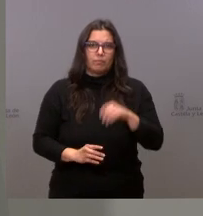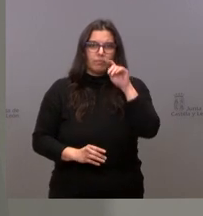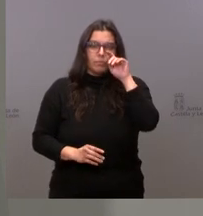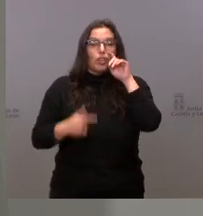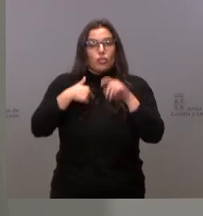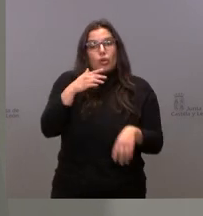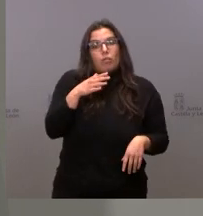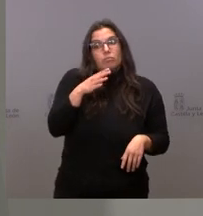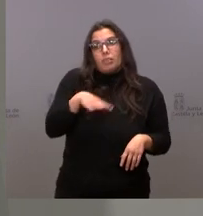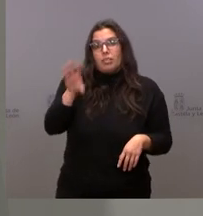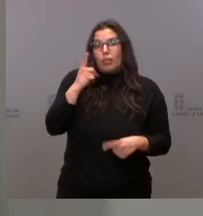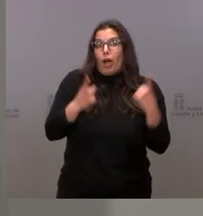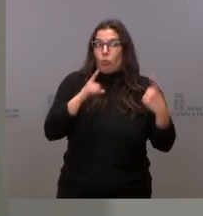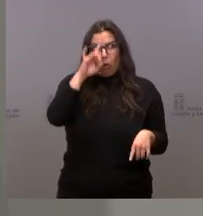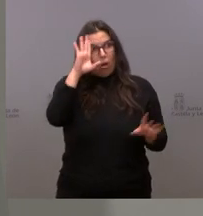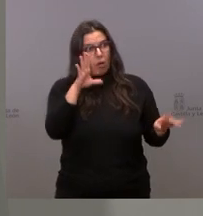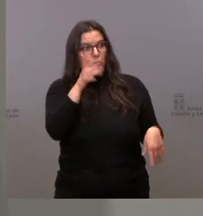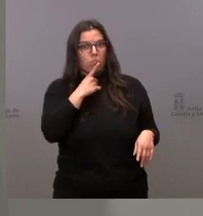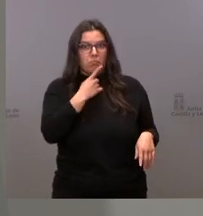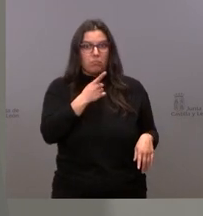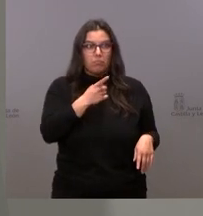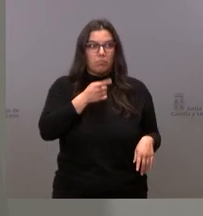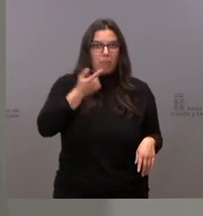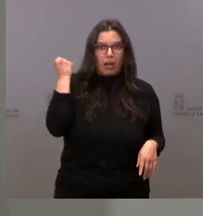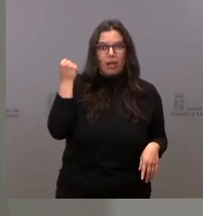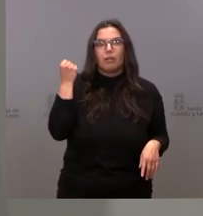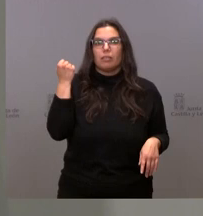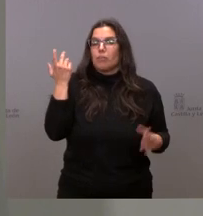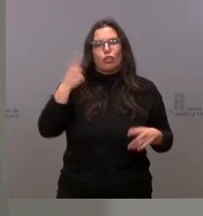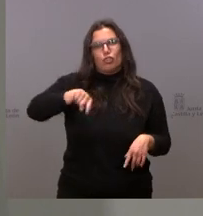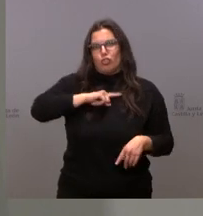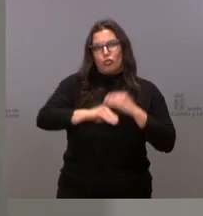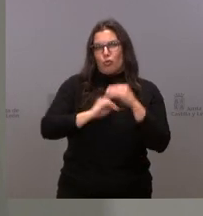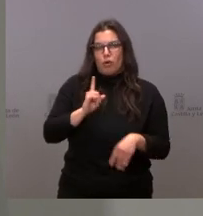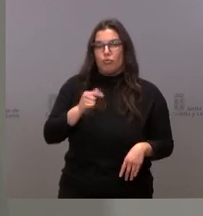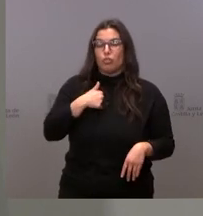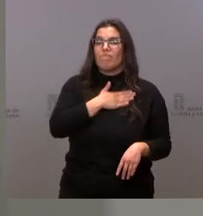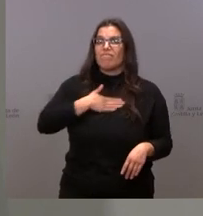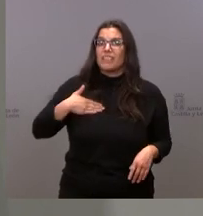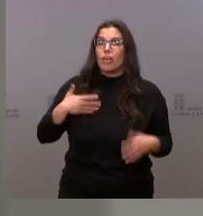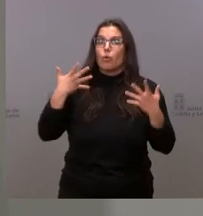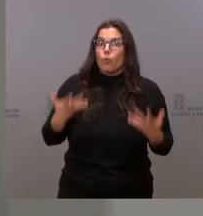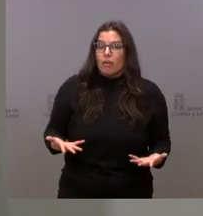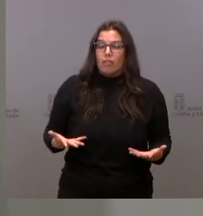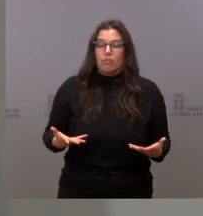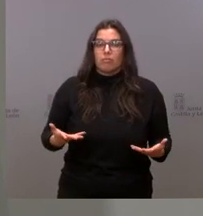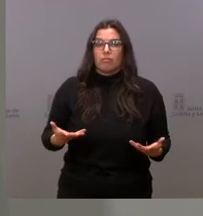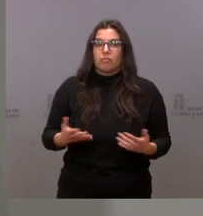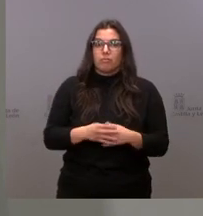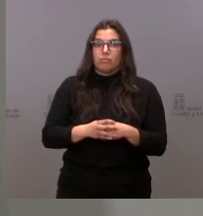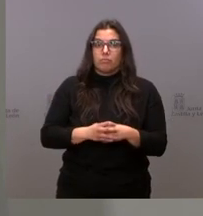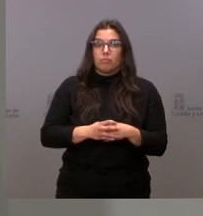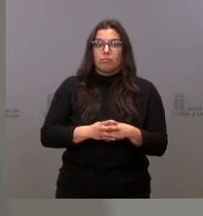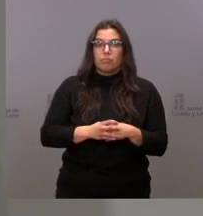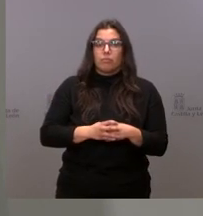Comprendo que haya quien se sorprenda, pero nosotros no lo vamos a hacer. No es mi intención. Mi intención es proporcionar a los